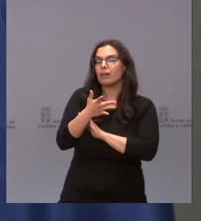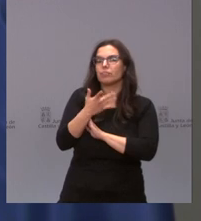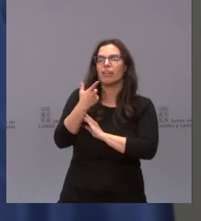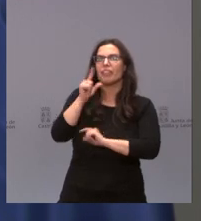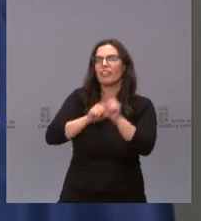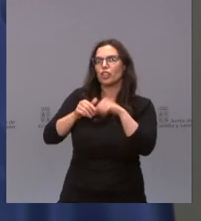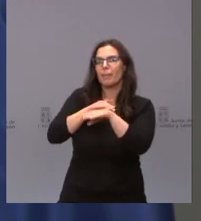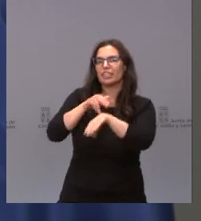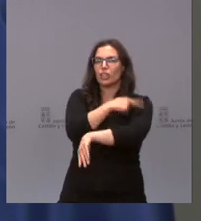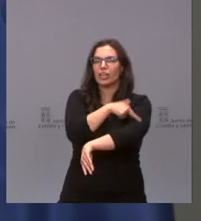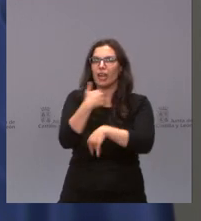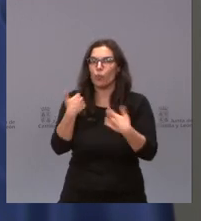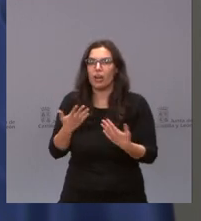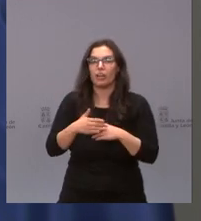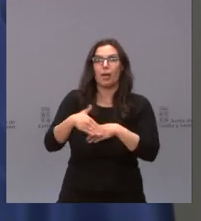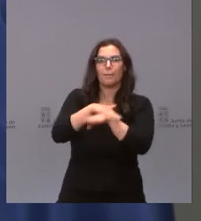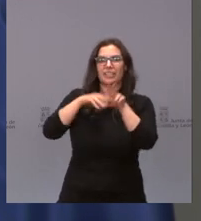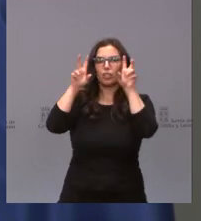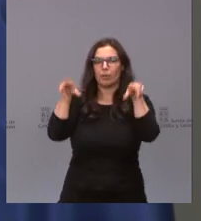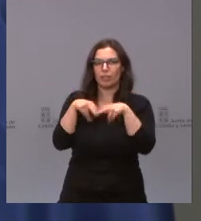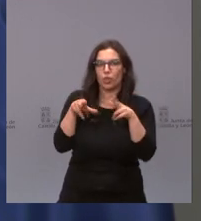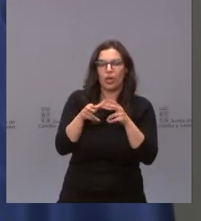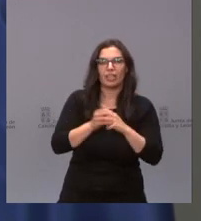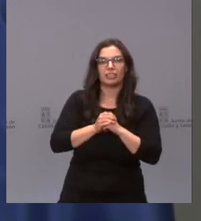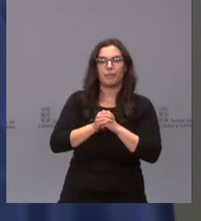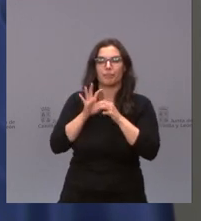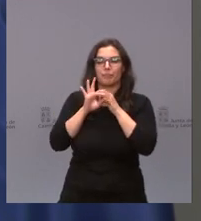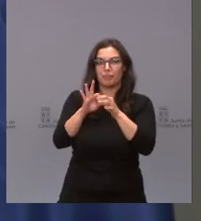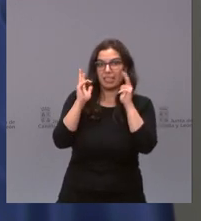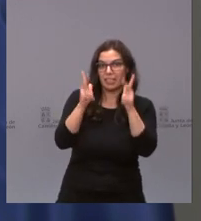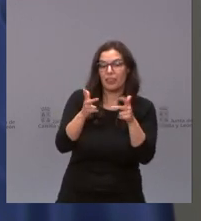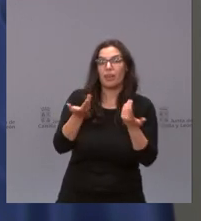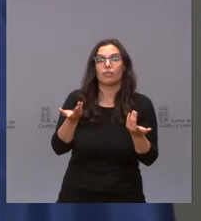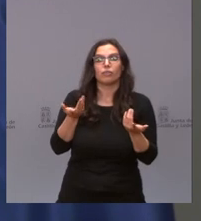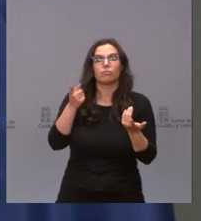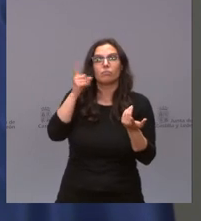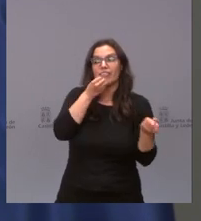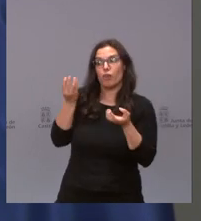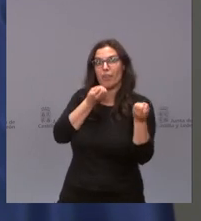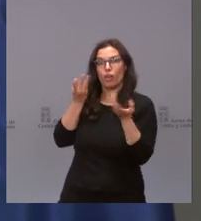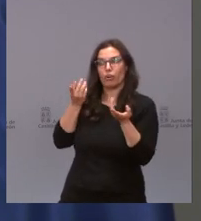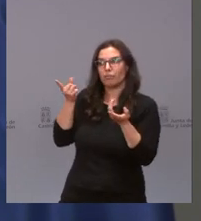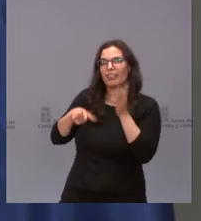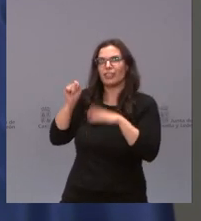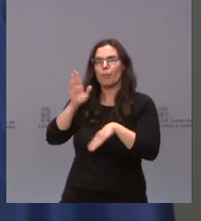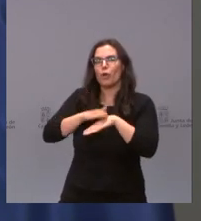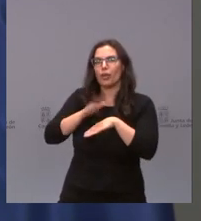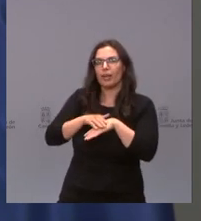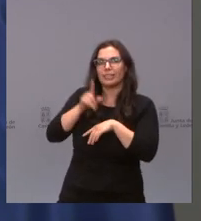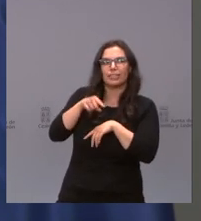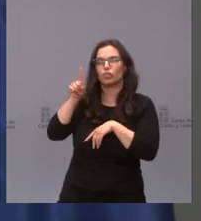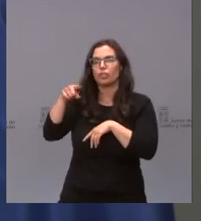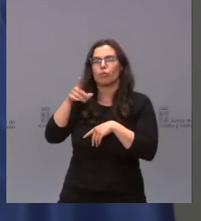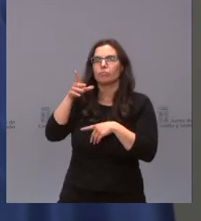el Ministerio de Asuntos Sociales, en la Vicepresidencia de Asuntos Sociales con la información que se les daba por qué se tomó esta decisión, por qué no se tomó esta otra